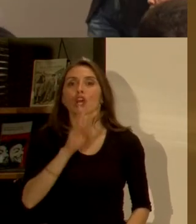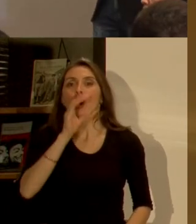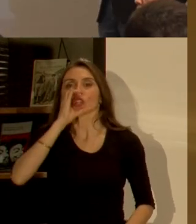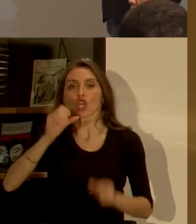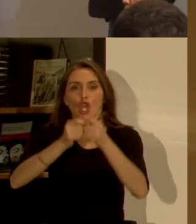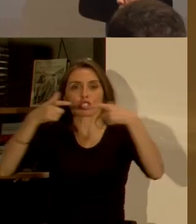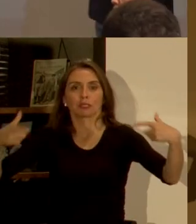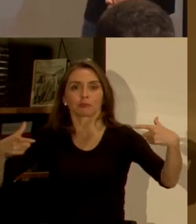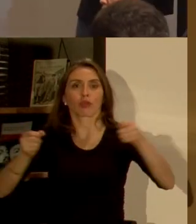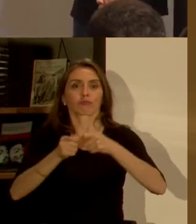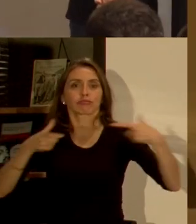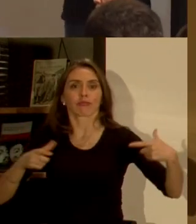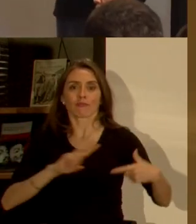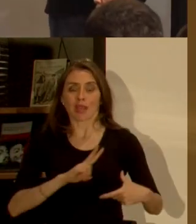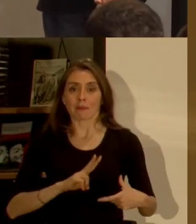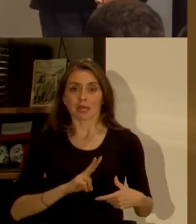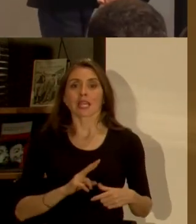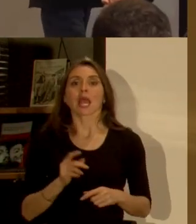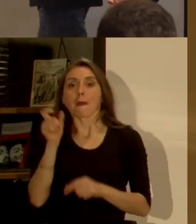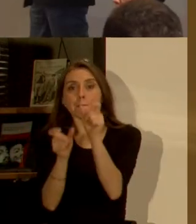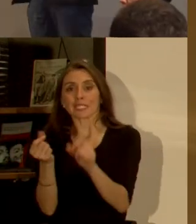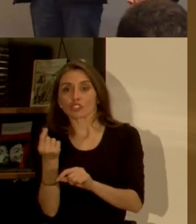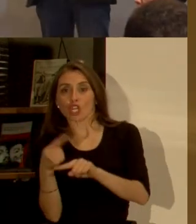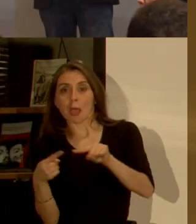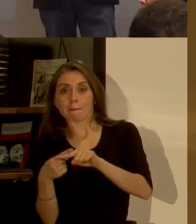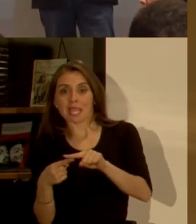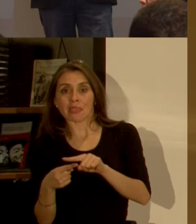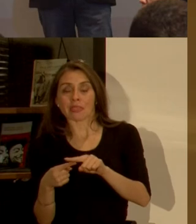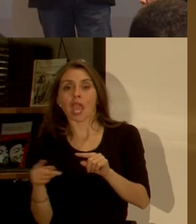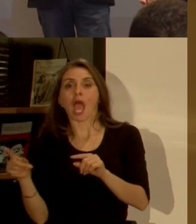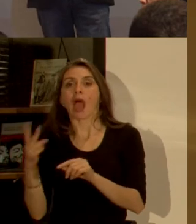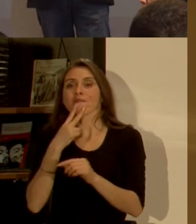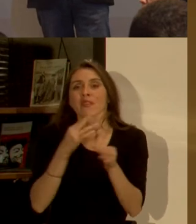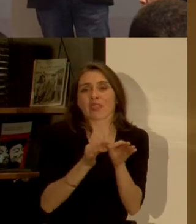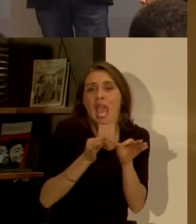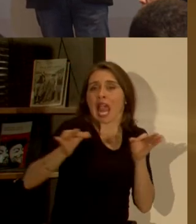Valparaíso las clases medias pudieron llegar a los centros